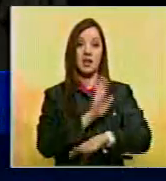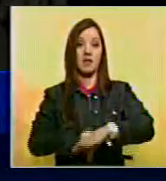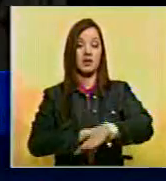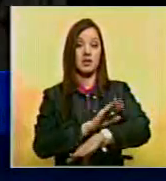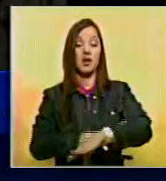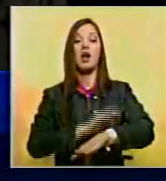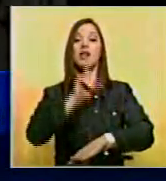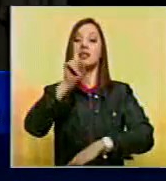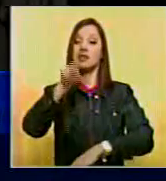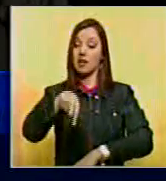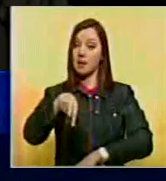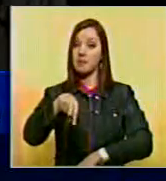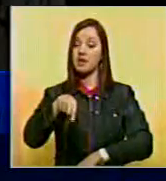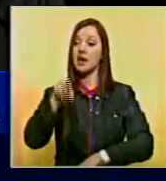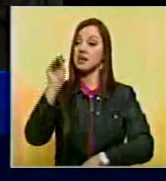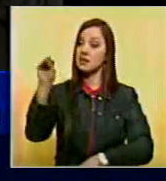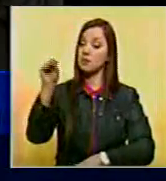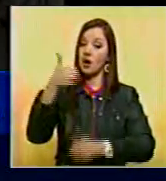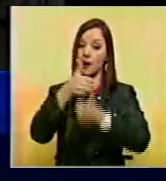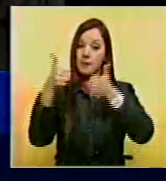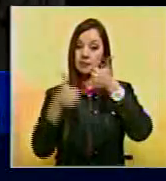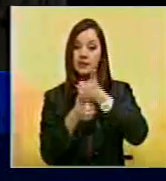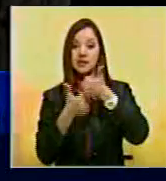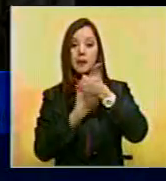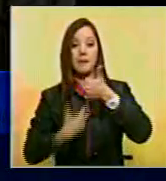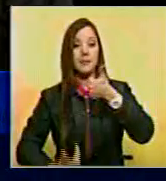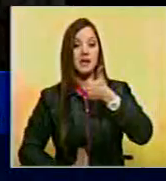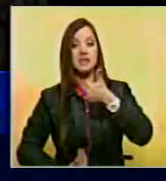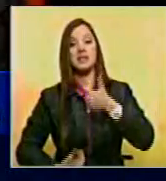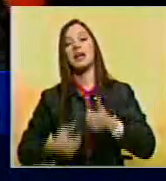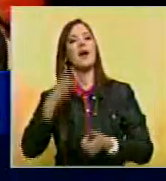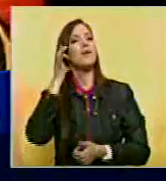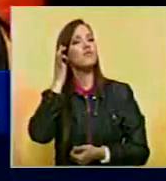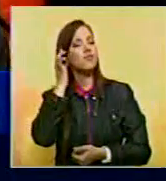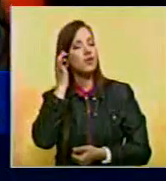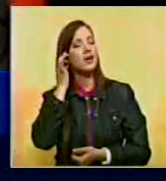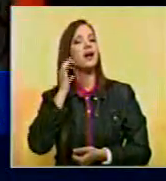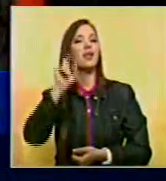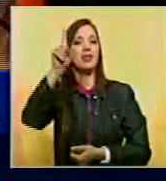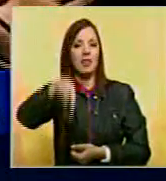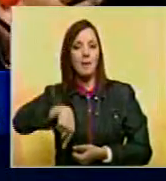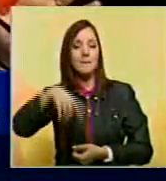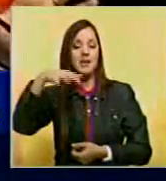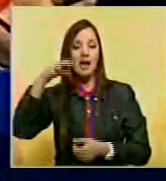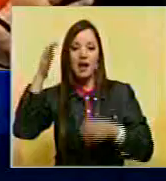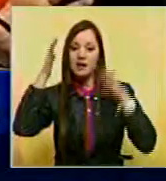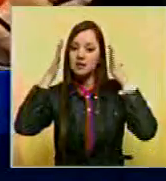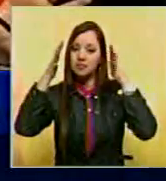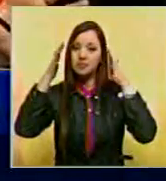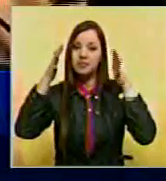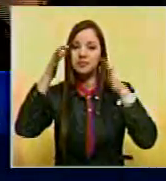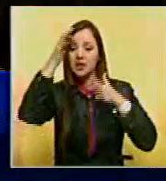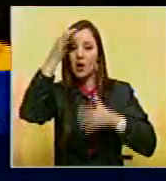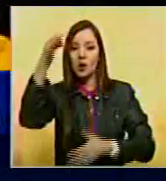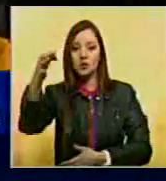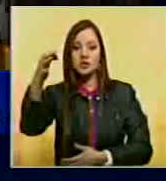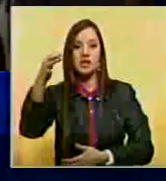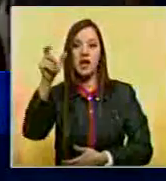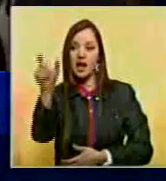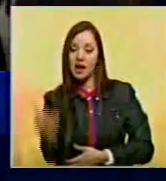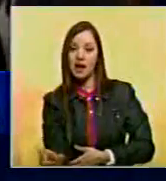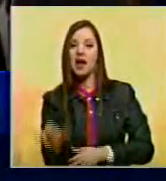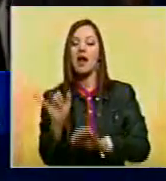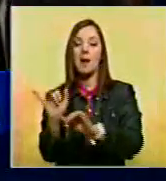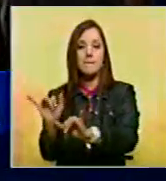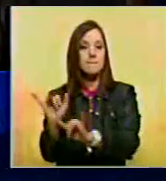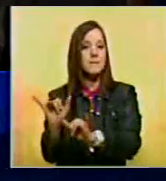e imputó a la ex vicepresidenta del gobierno de la región, Joana Ortega, y a la consejera de enseñanza, Irene Rigau, por